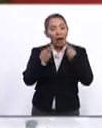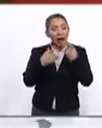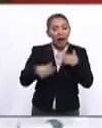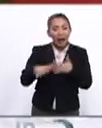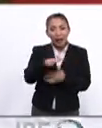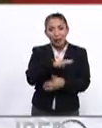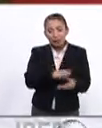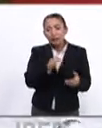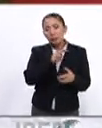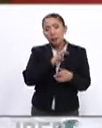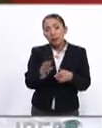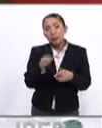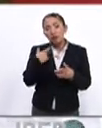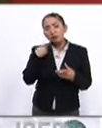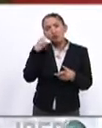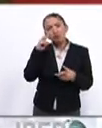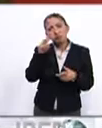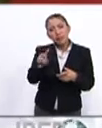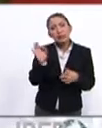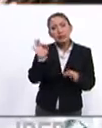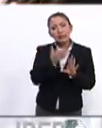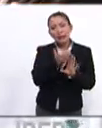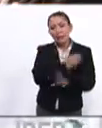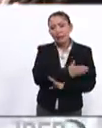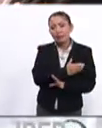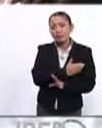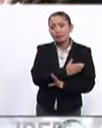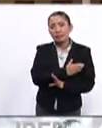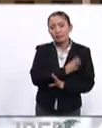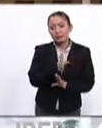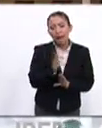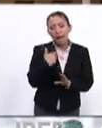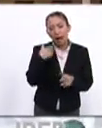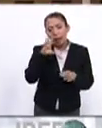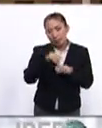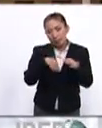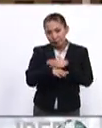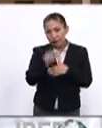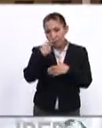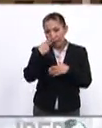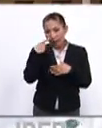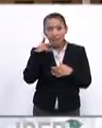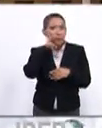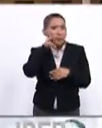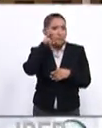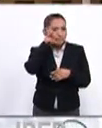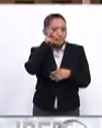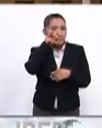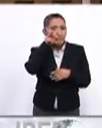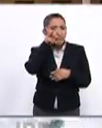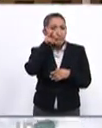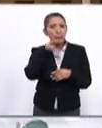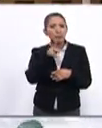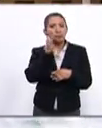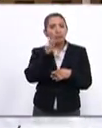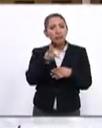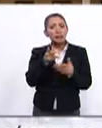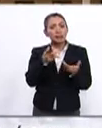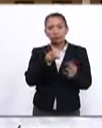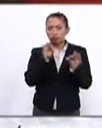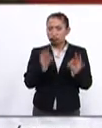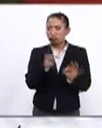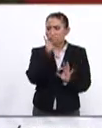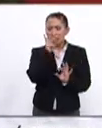si podíamos observar previamente se nos había dado acceso al discurso del Papa Francisco y fue literal